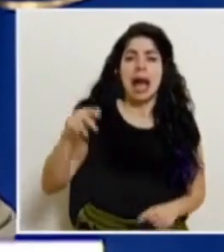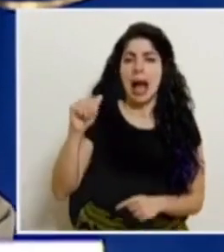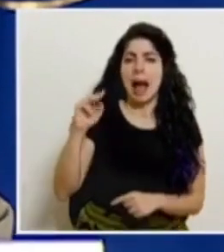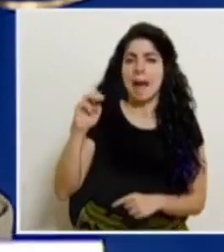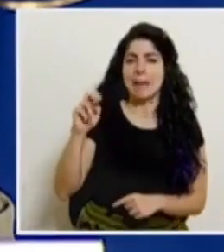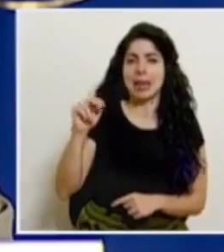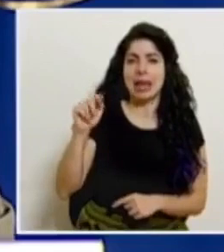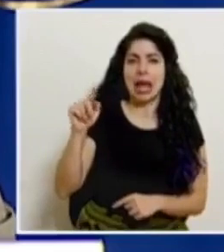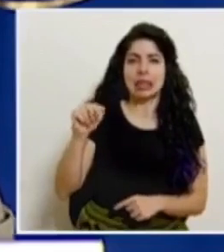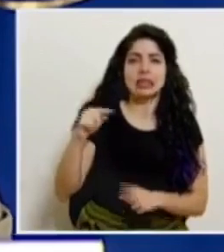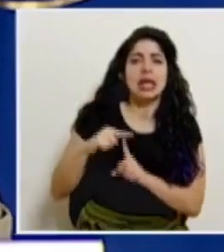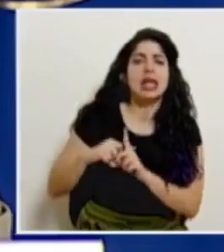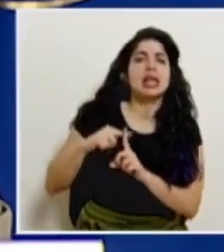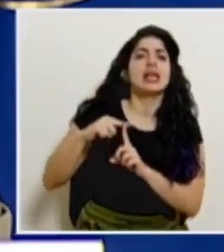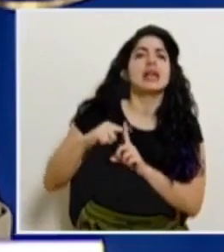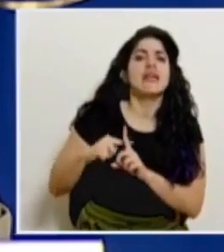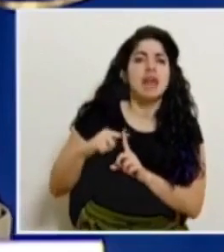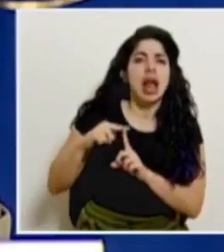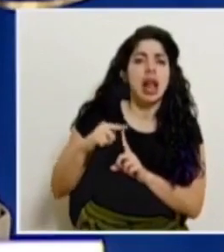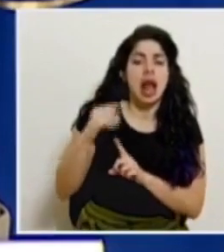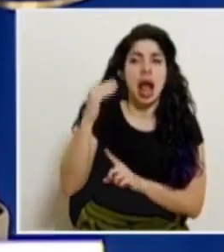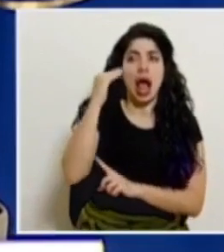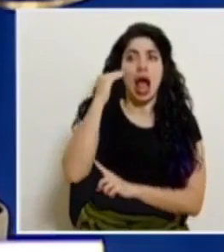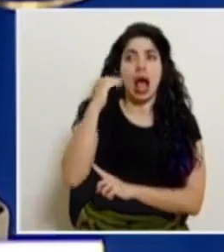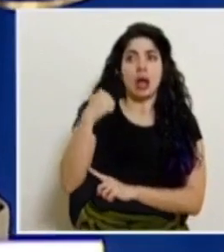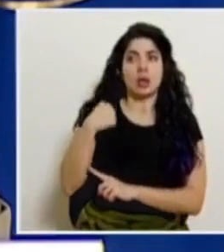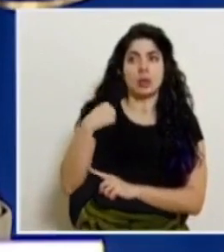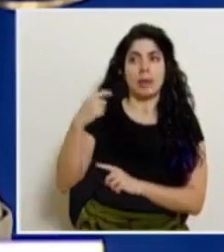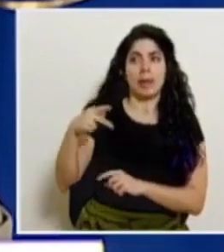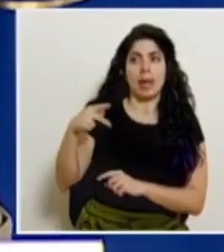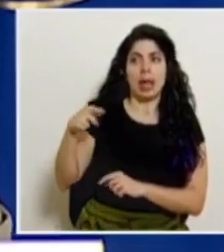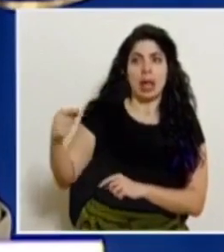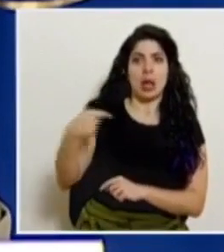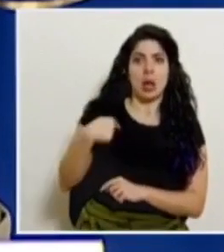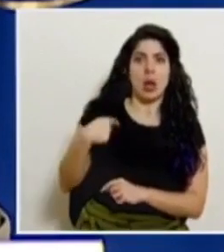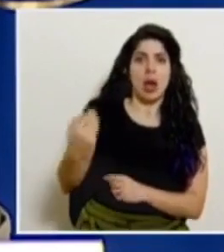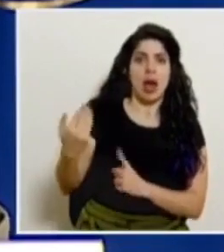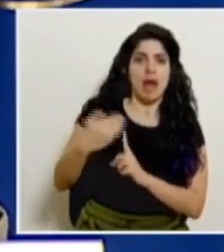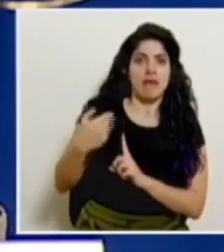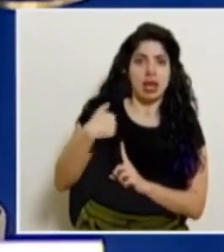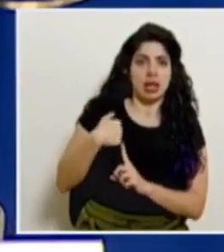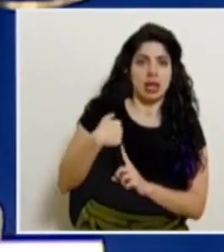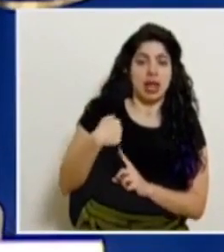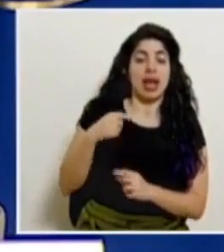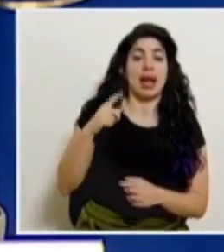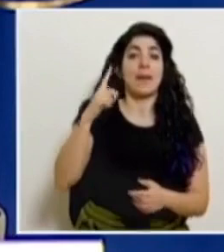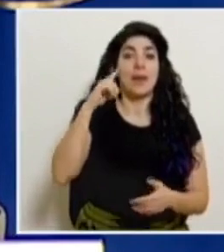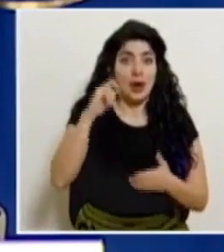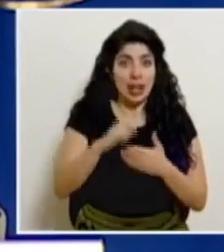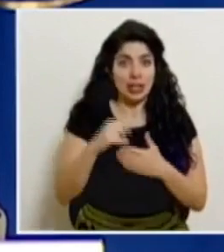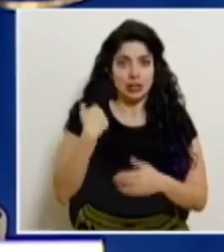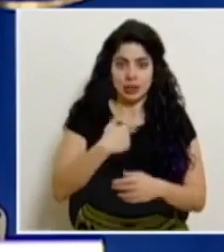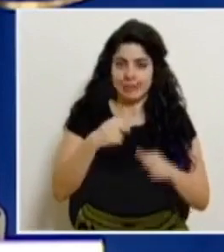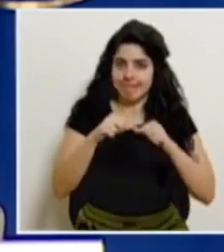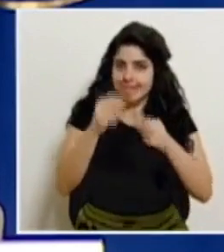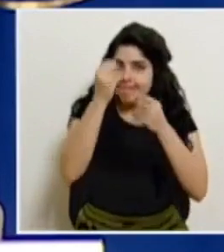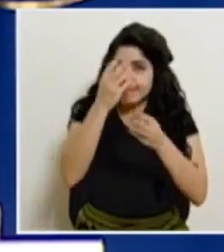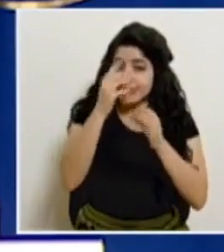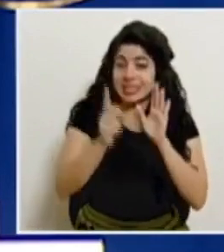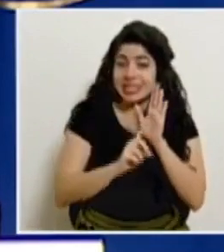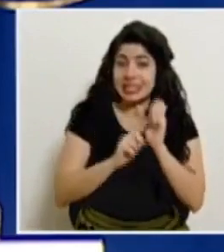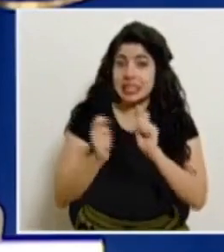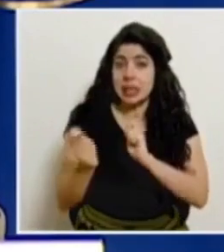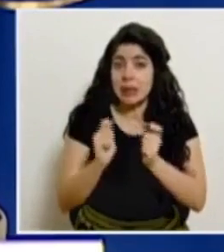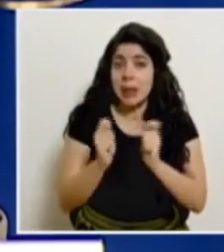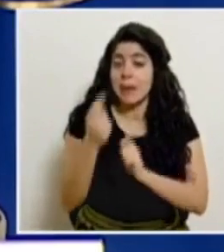cómo nosotros estamos expuestos a esa condición. En este sentido, seguiremos anunciando y cambiando las alertas